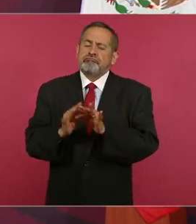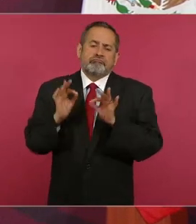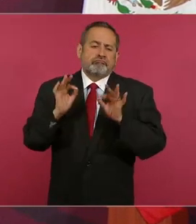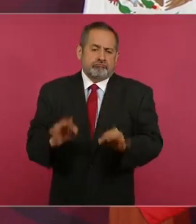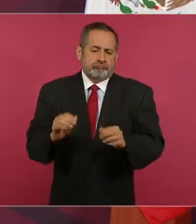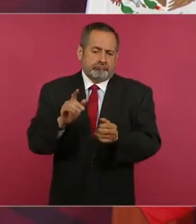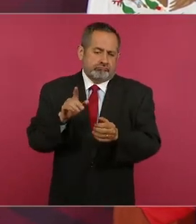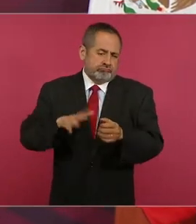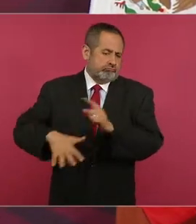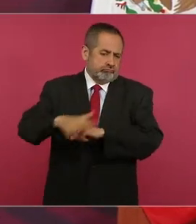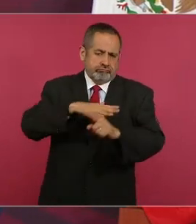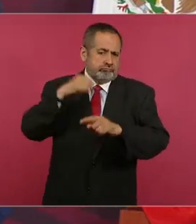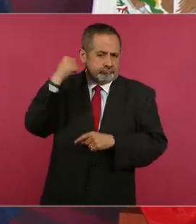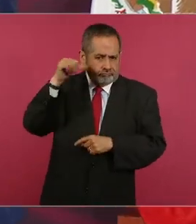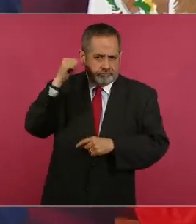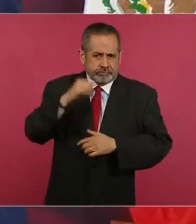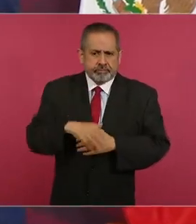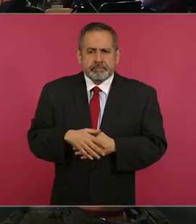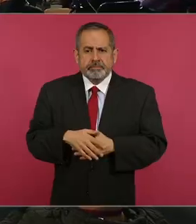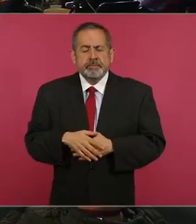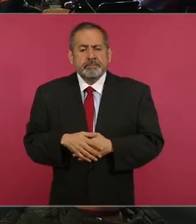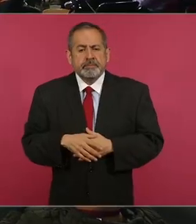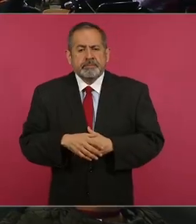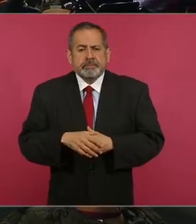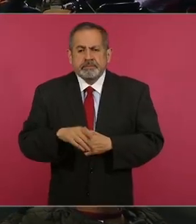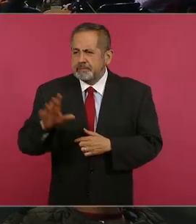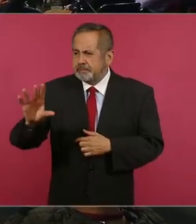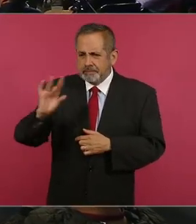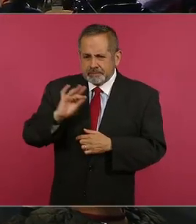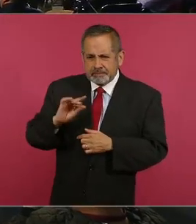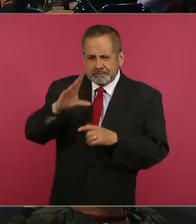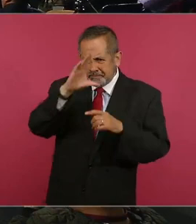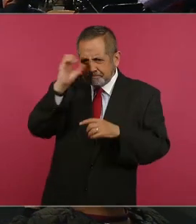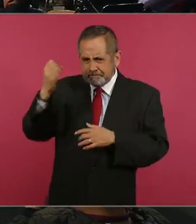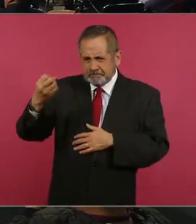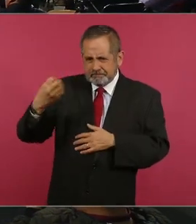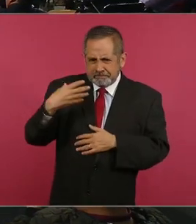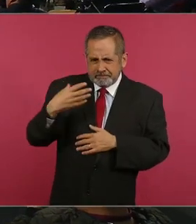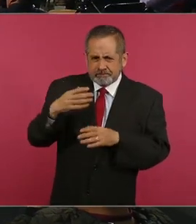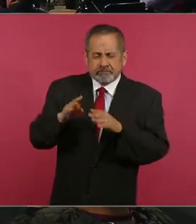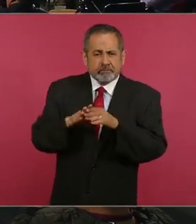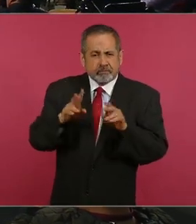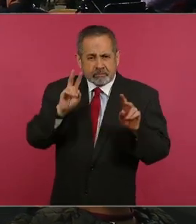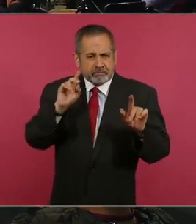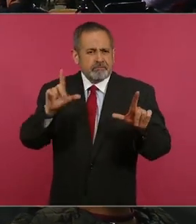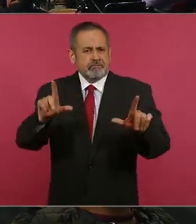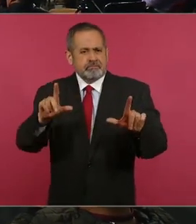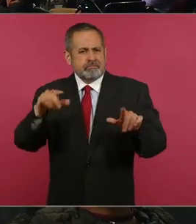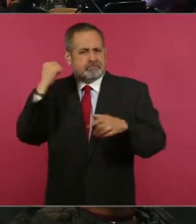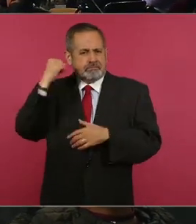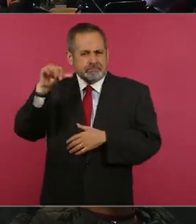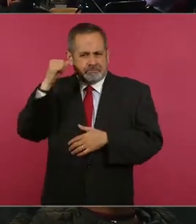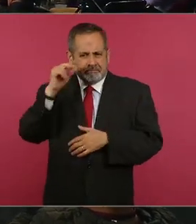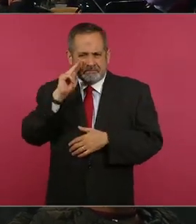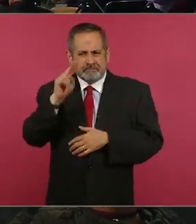Y me mandaron una foto de cómo está ya Acapulco,